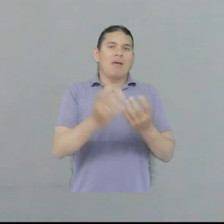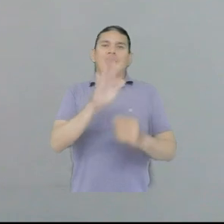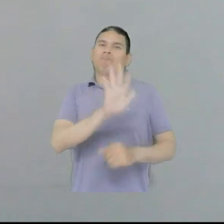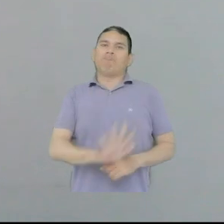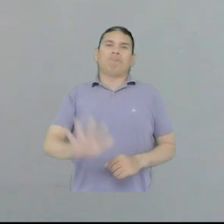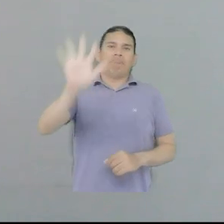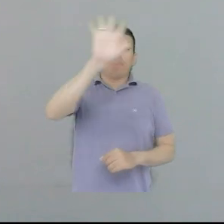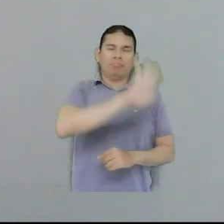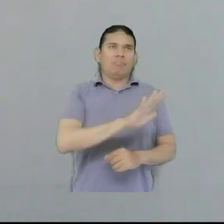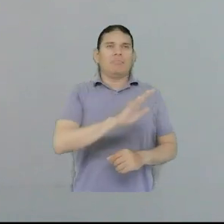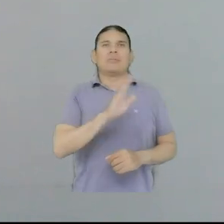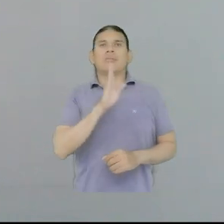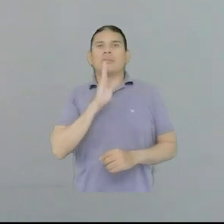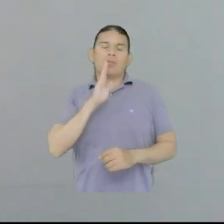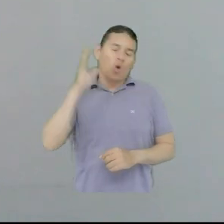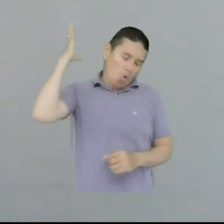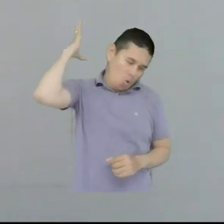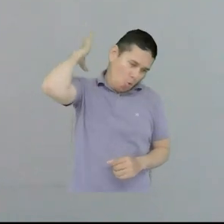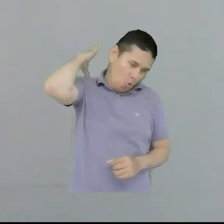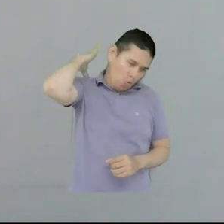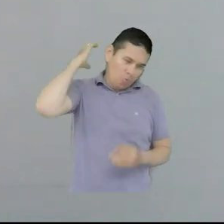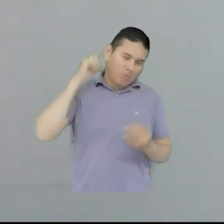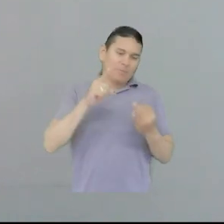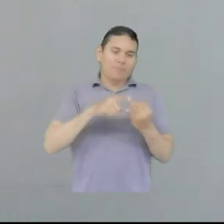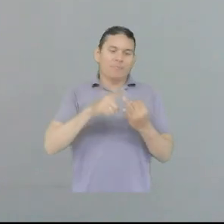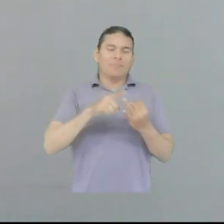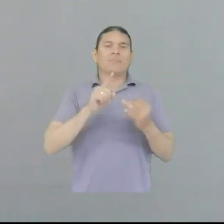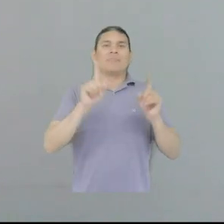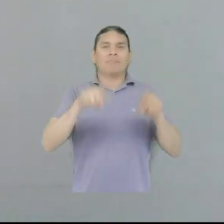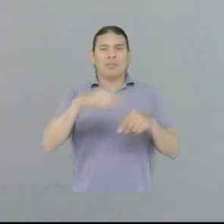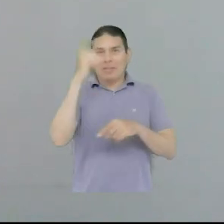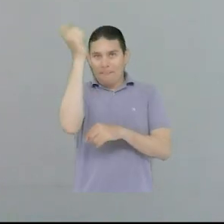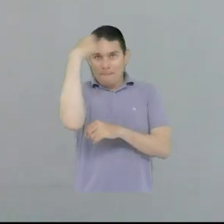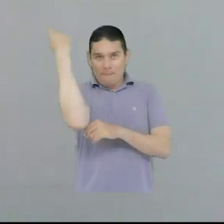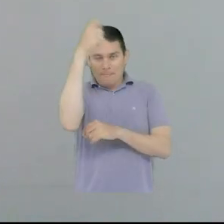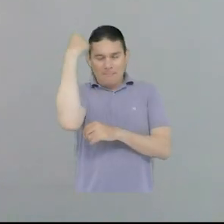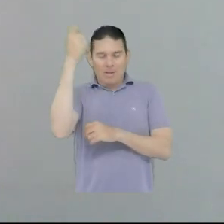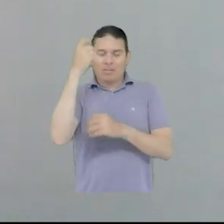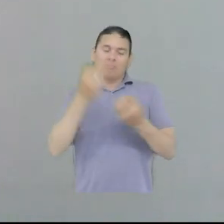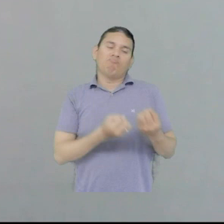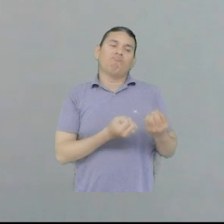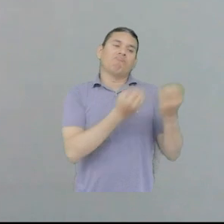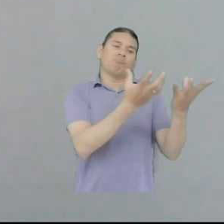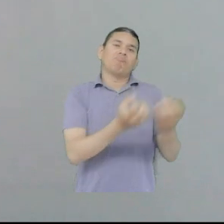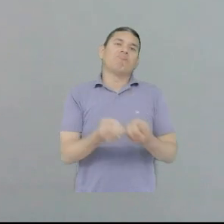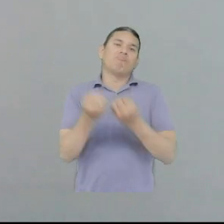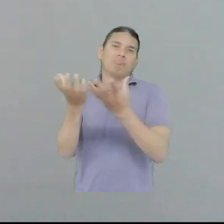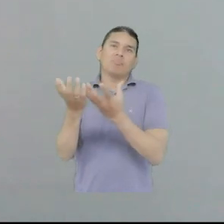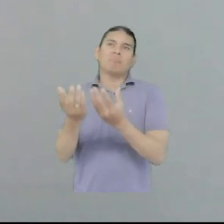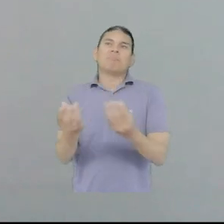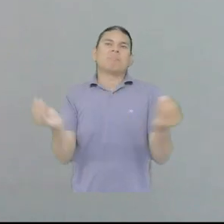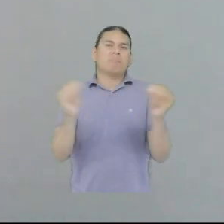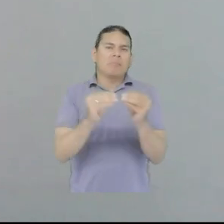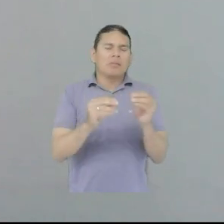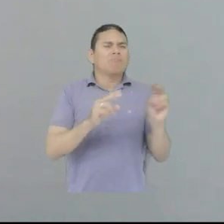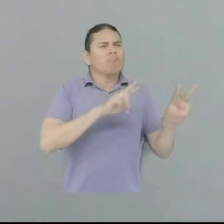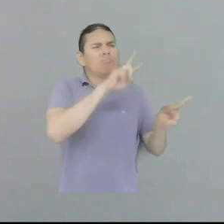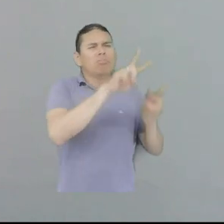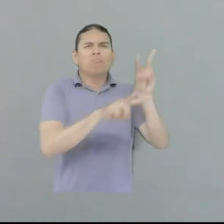herramientas a los nuevos departamentos que son el departamento de Córdoba y el departamento de Meta por lo que hemos podido